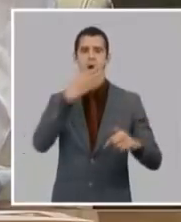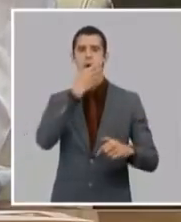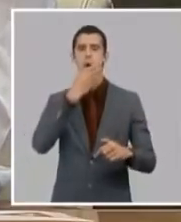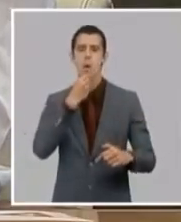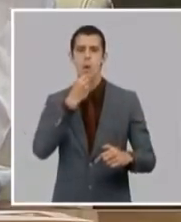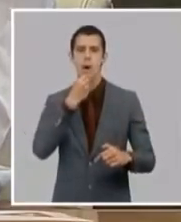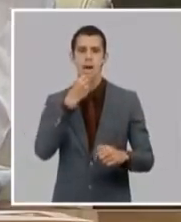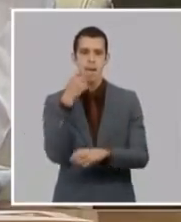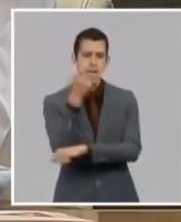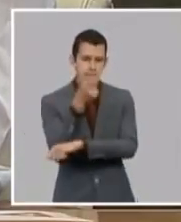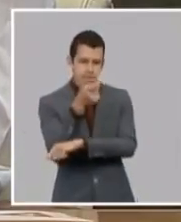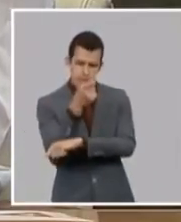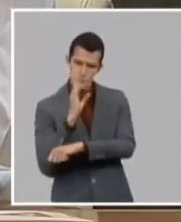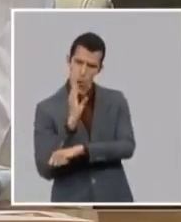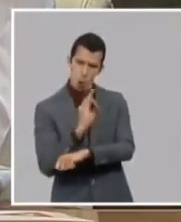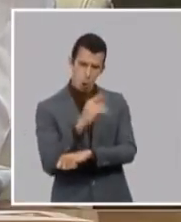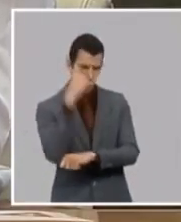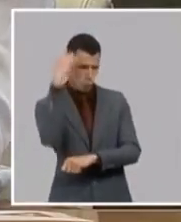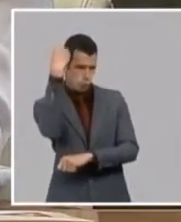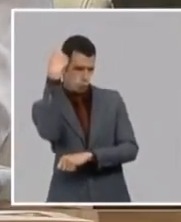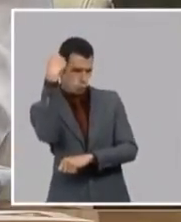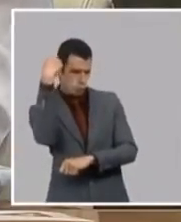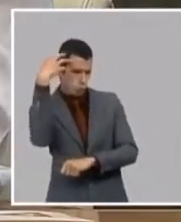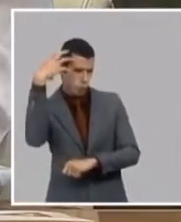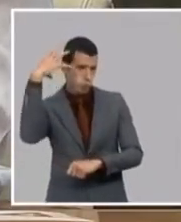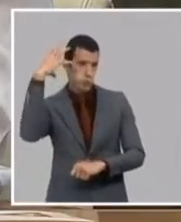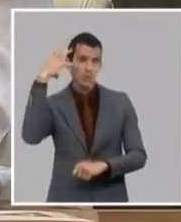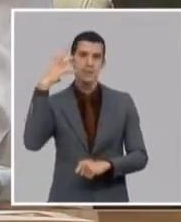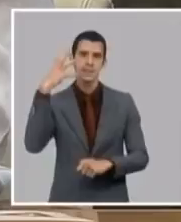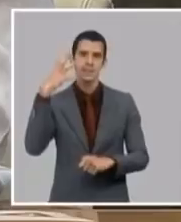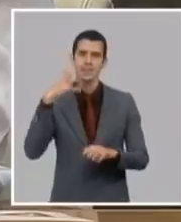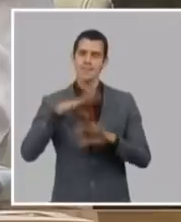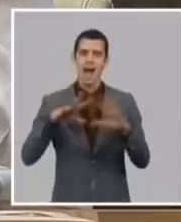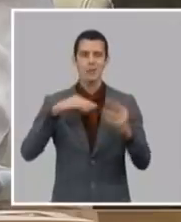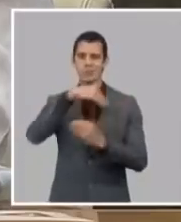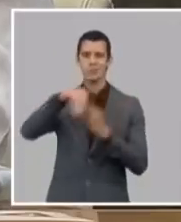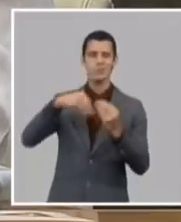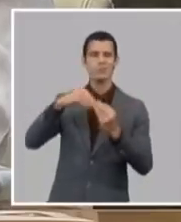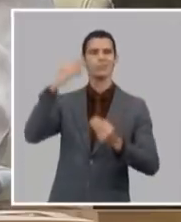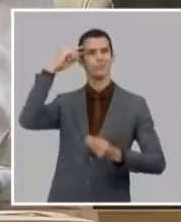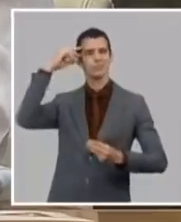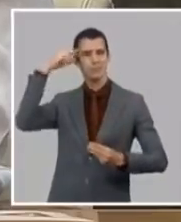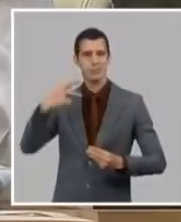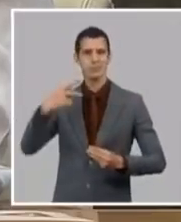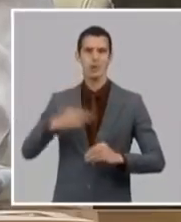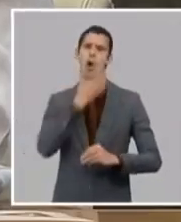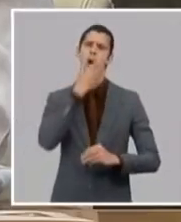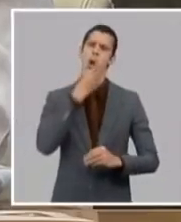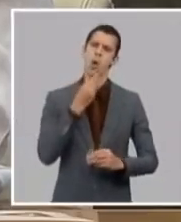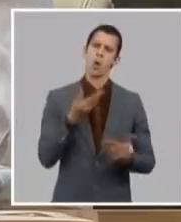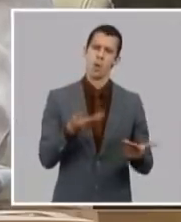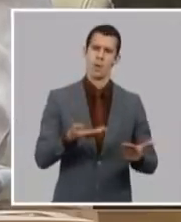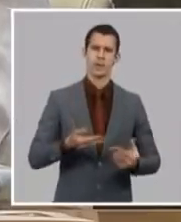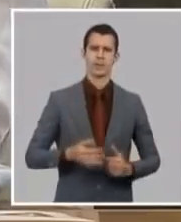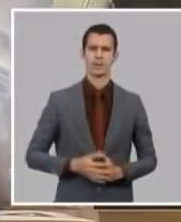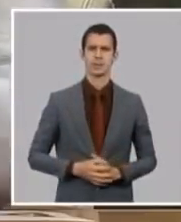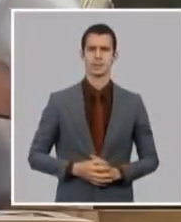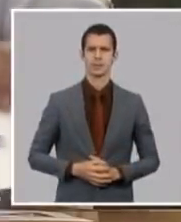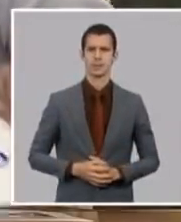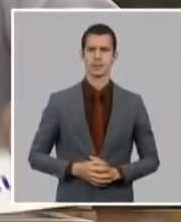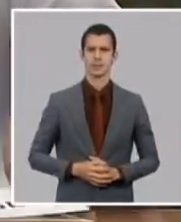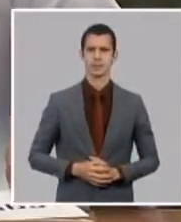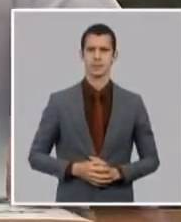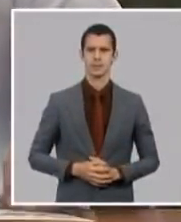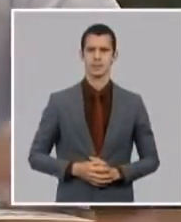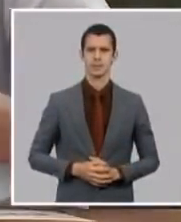barrios donde tenemos estos tipos de problemas pero siempre nos queda la